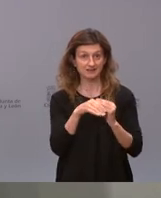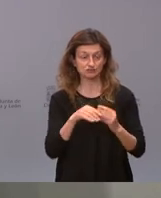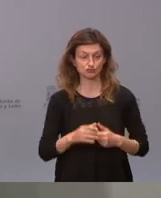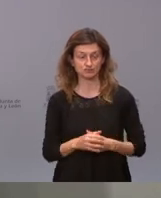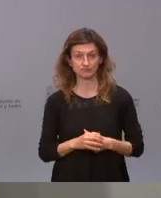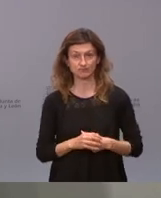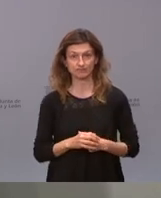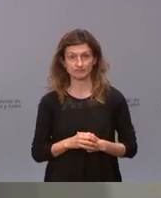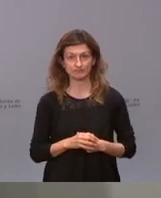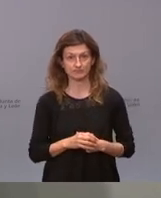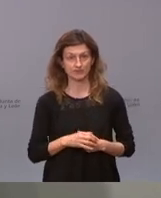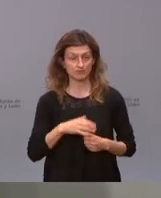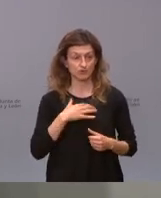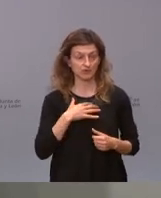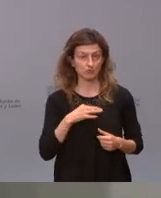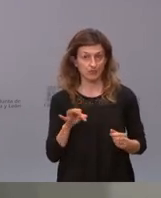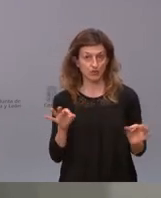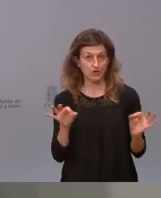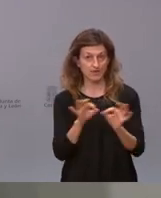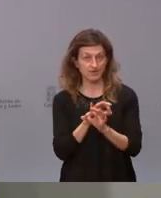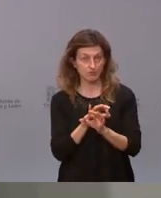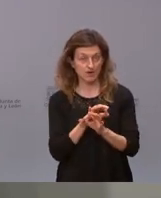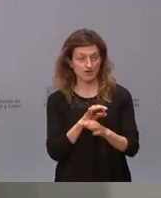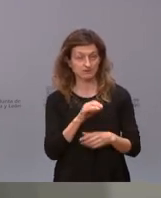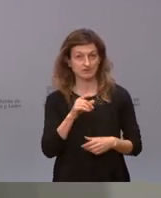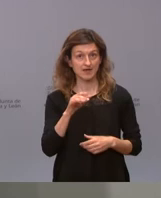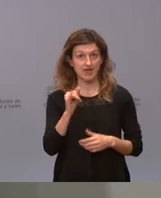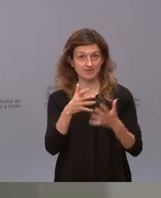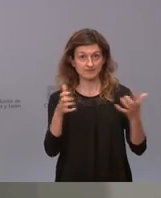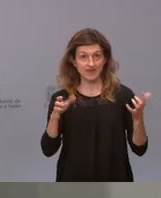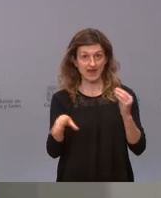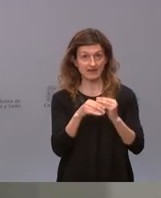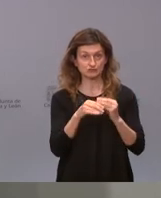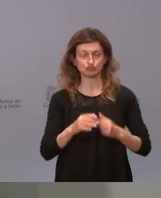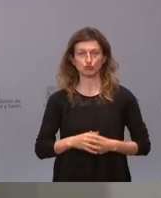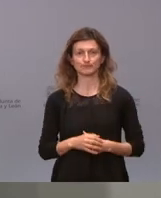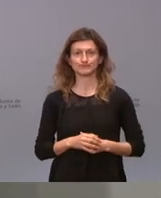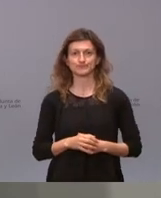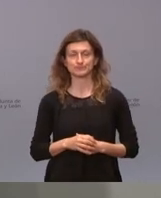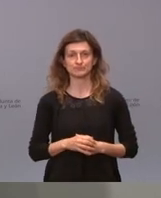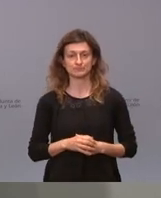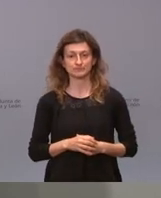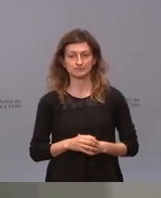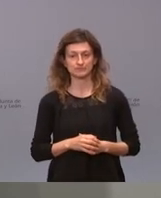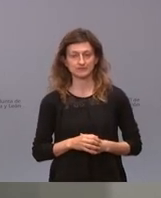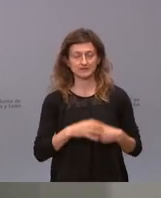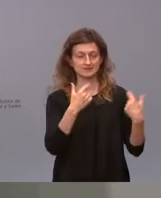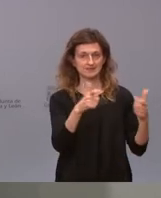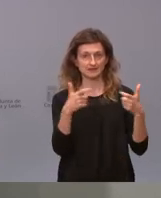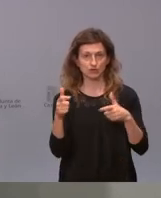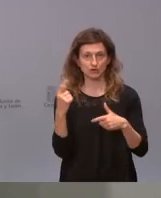una información que pudiera ser imprecisa está en el anexo la de cada uno de los sectores